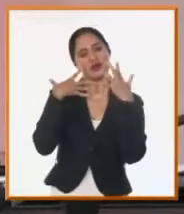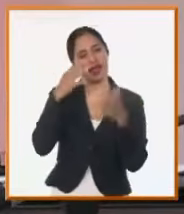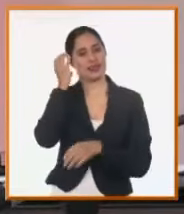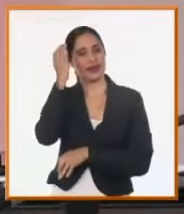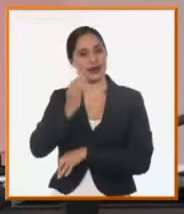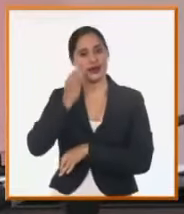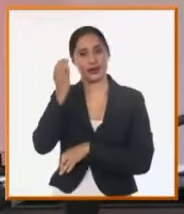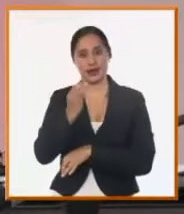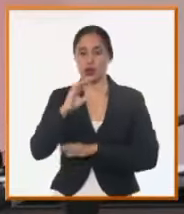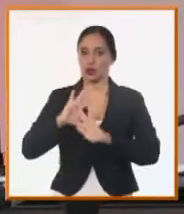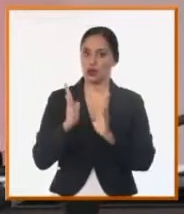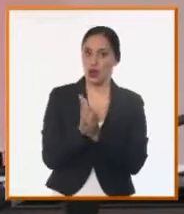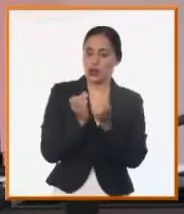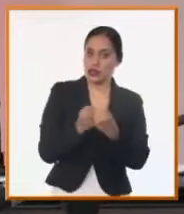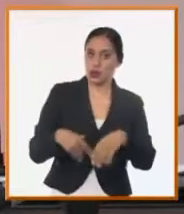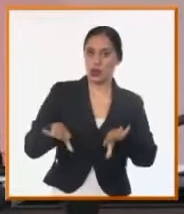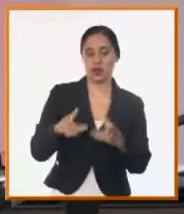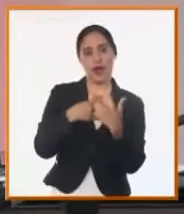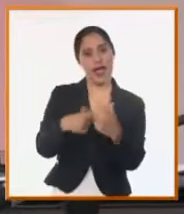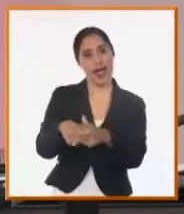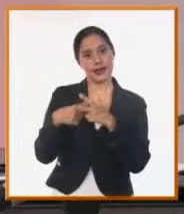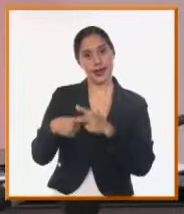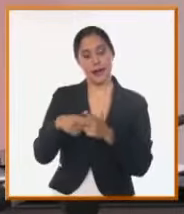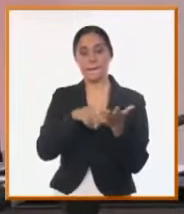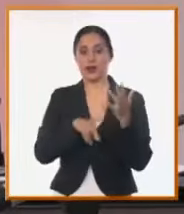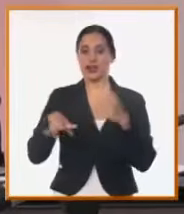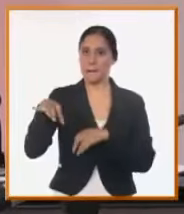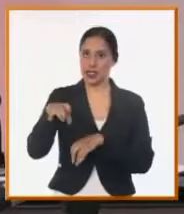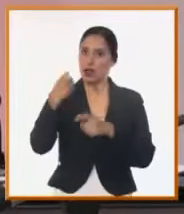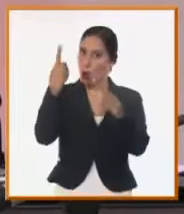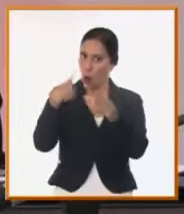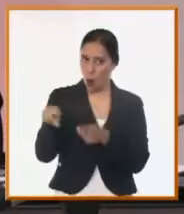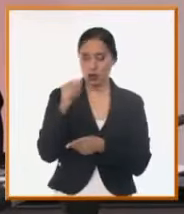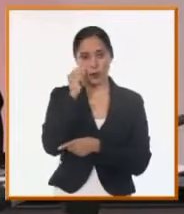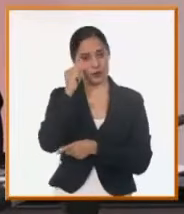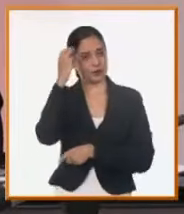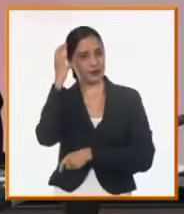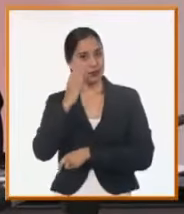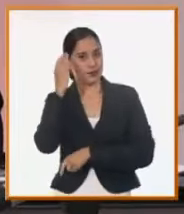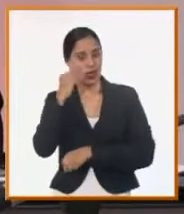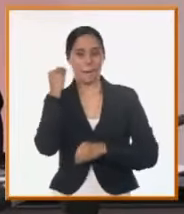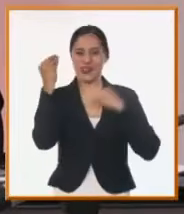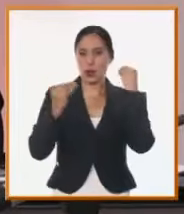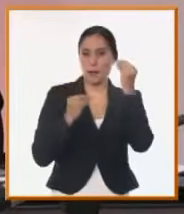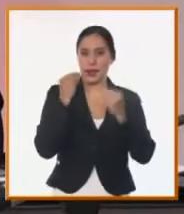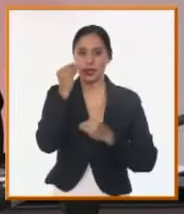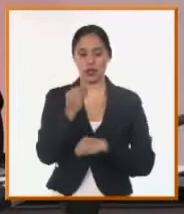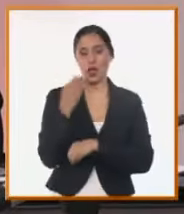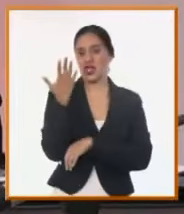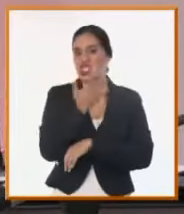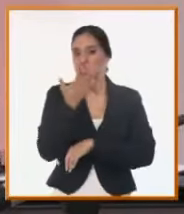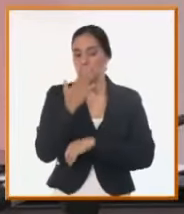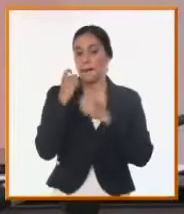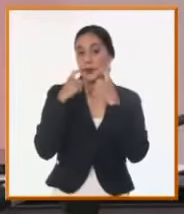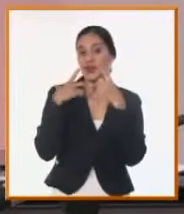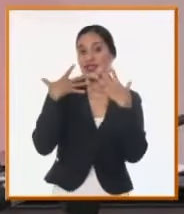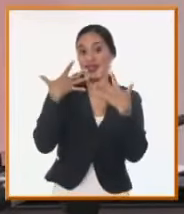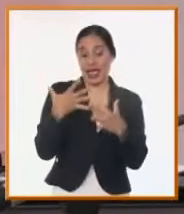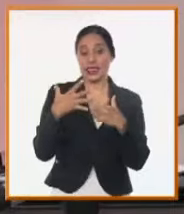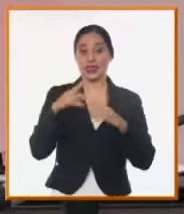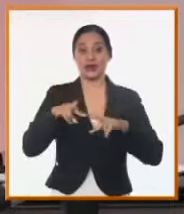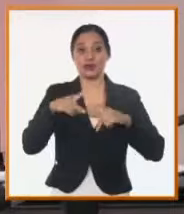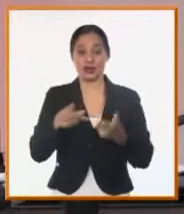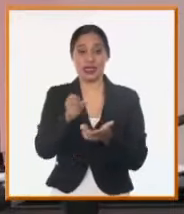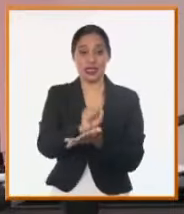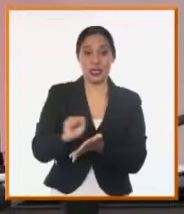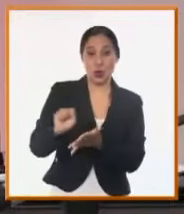a la población. Y también desde Pinar del Río escribe Julio Nasco Torres, quien señala que el problema del abasto a